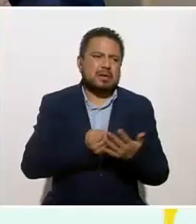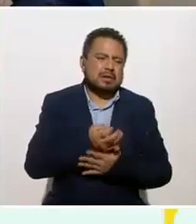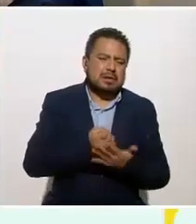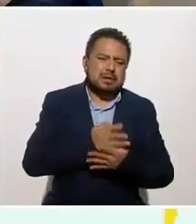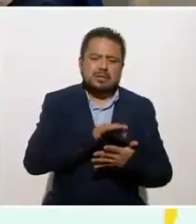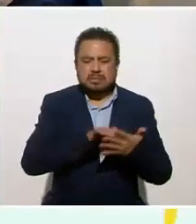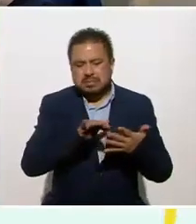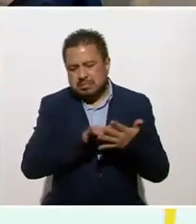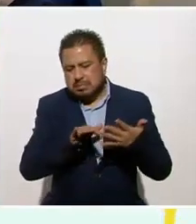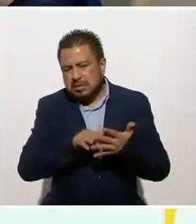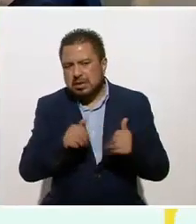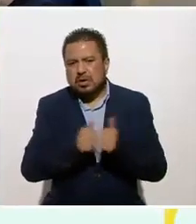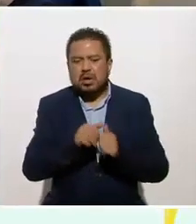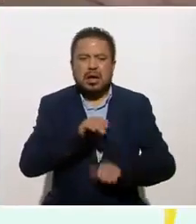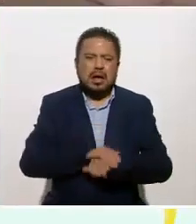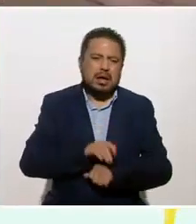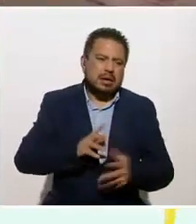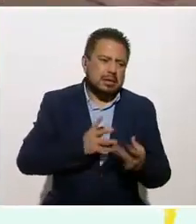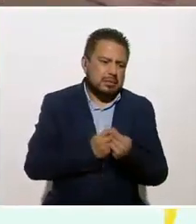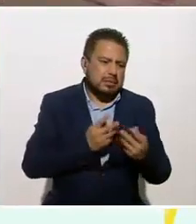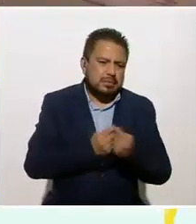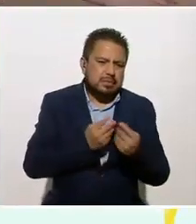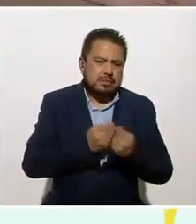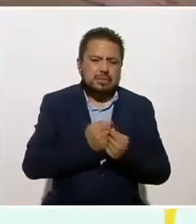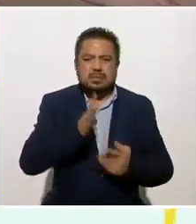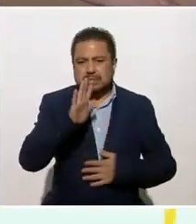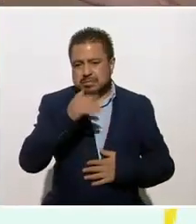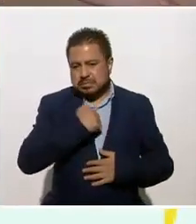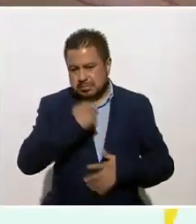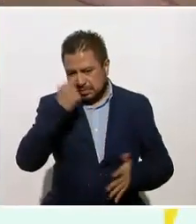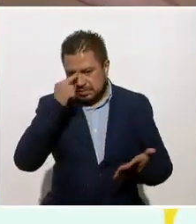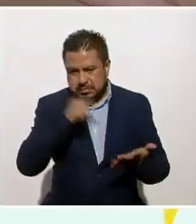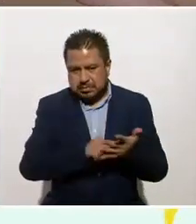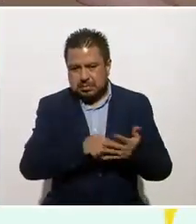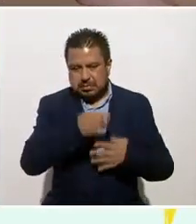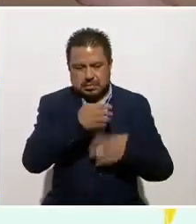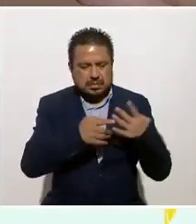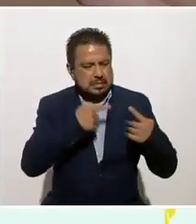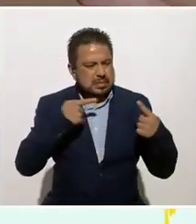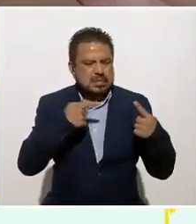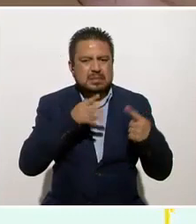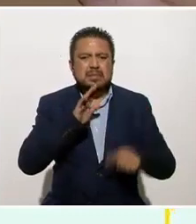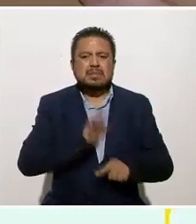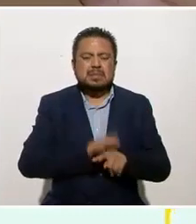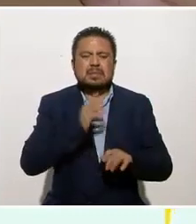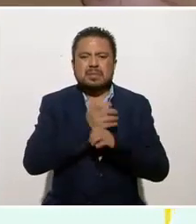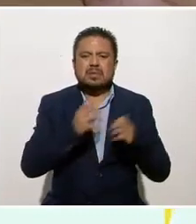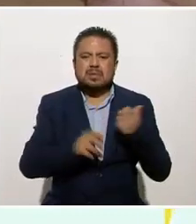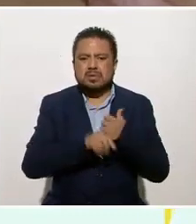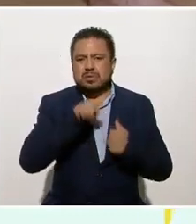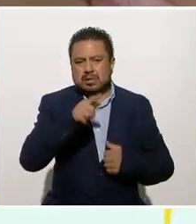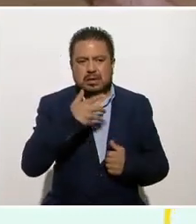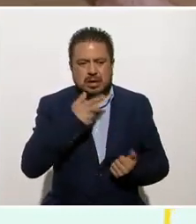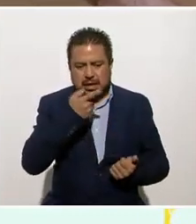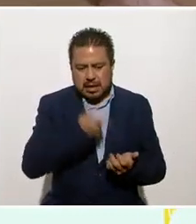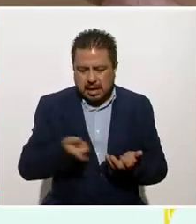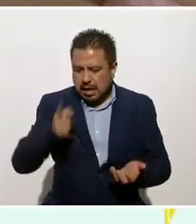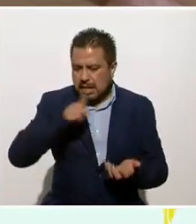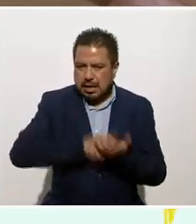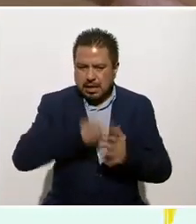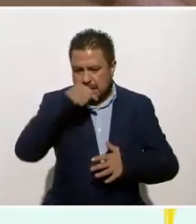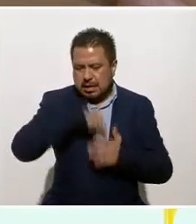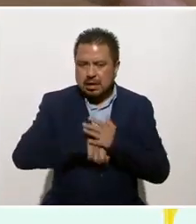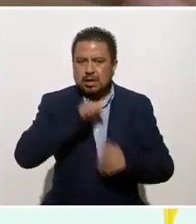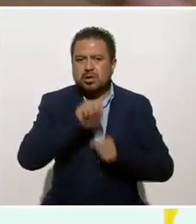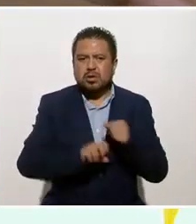leer, estar con los amigos. Entonces, yo creo que el punto focal es que ese recurso tú lo tienes interno y